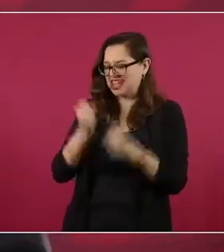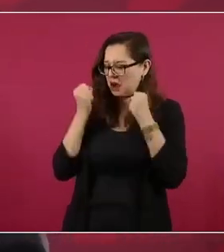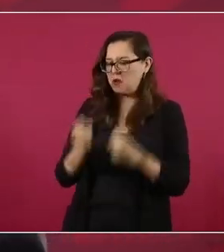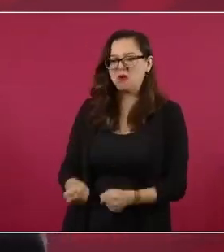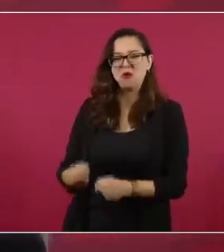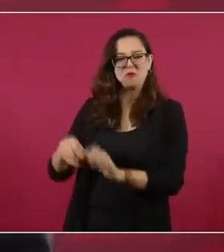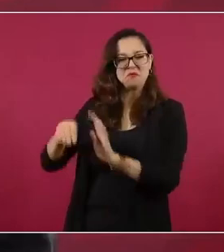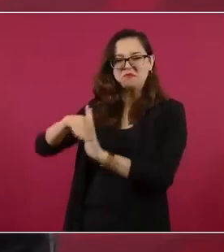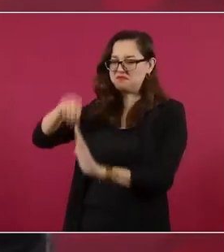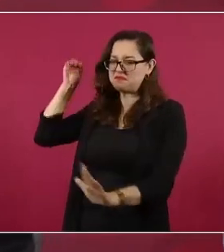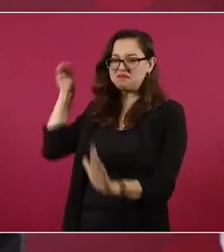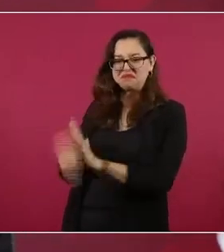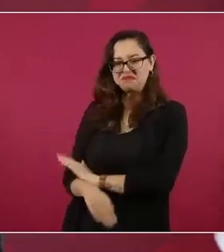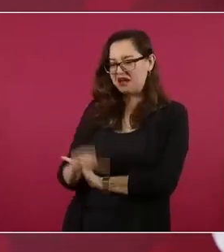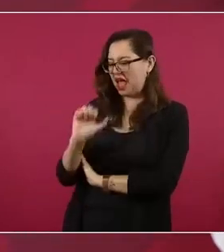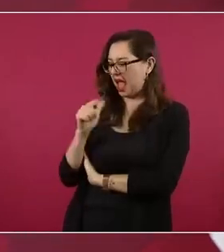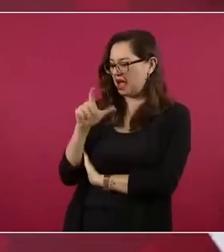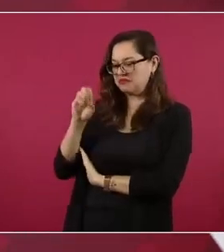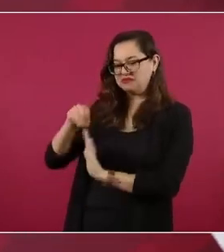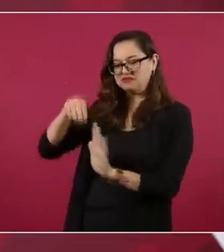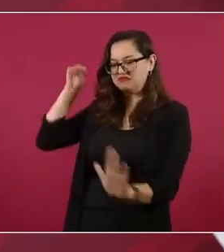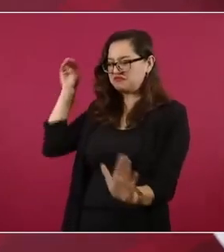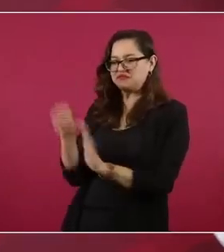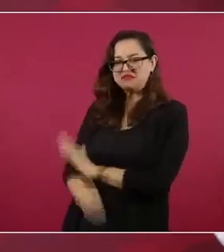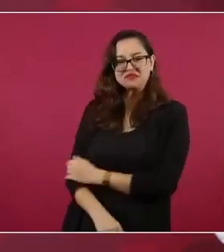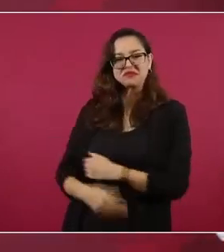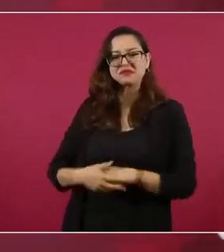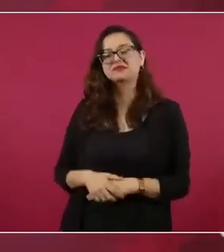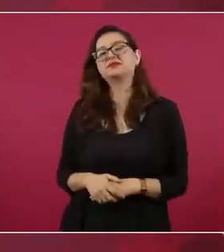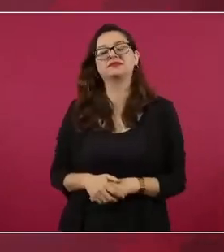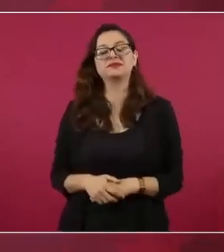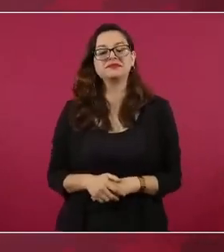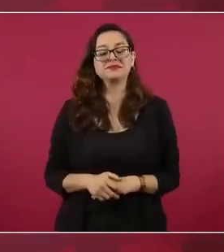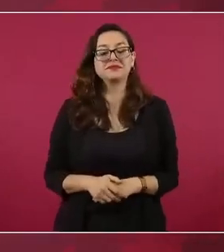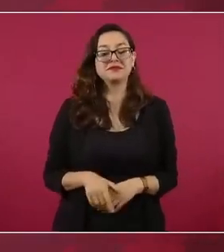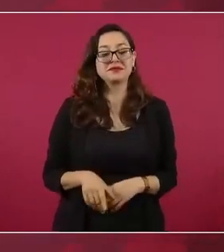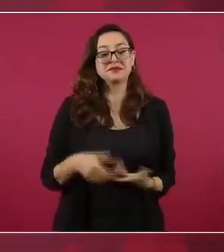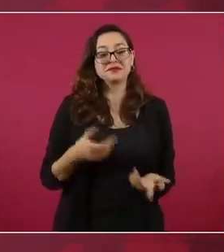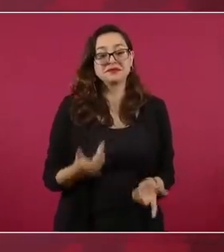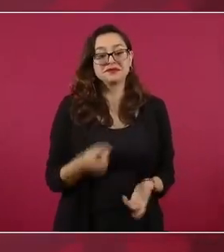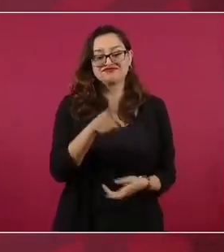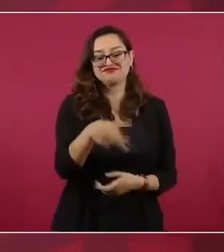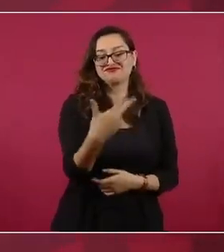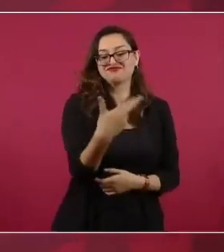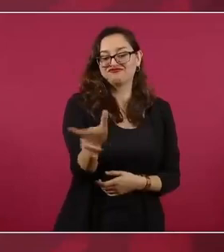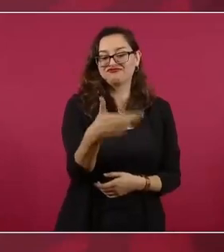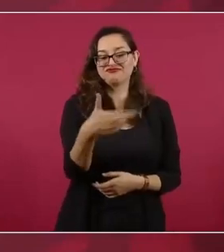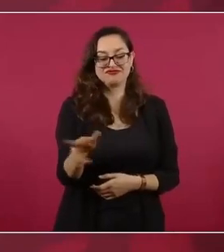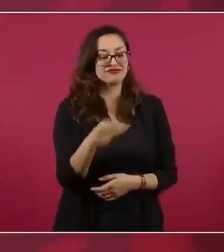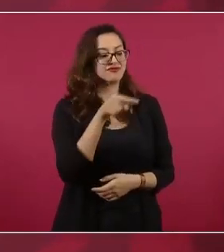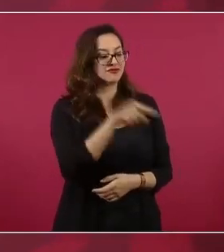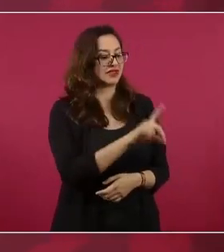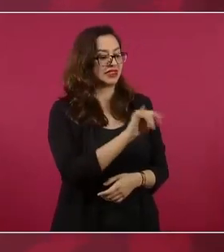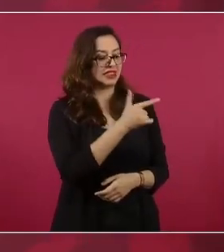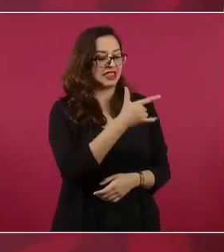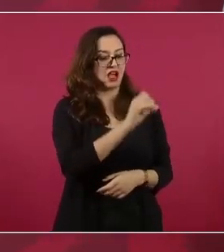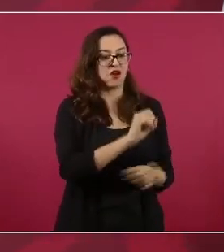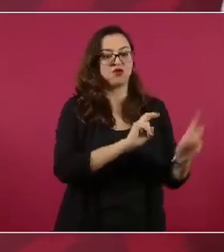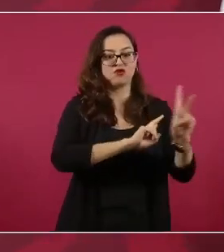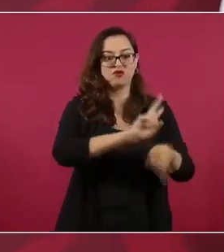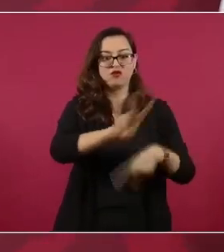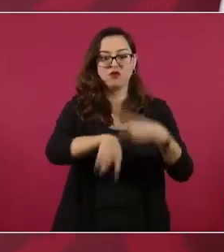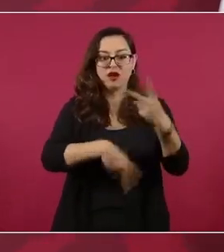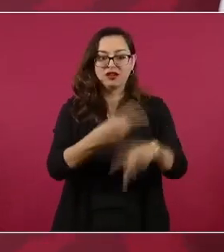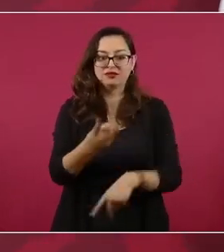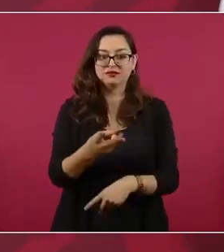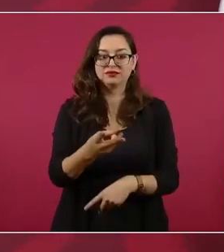Me cuentan que llegó Diego a un restaurante y agarró una servilleta y la hizo